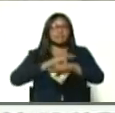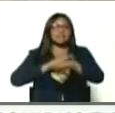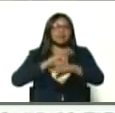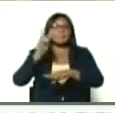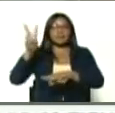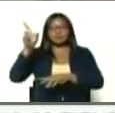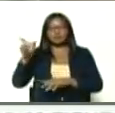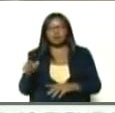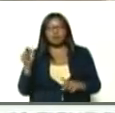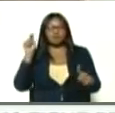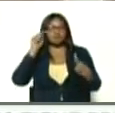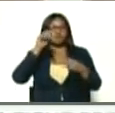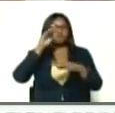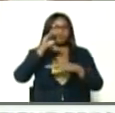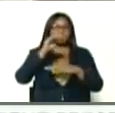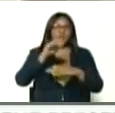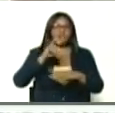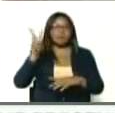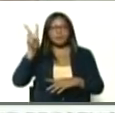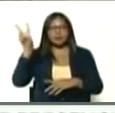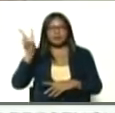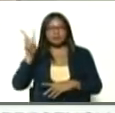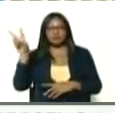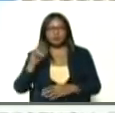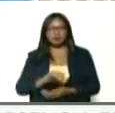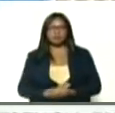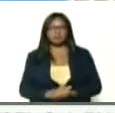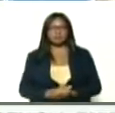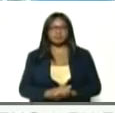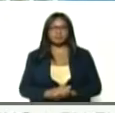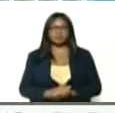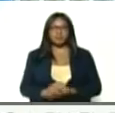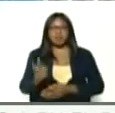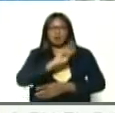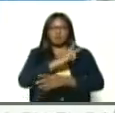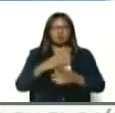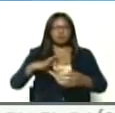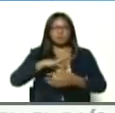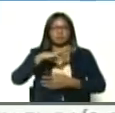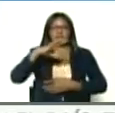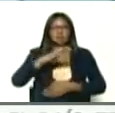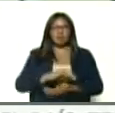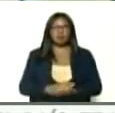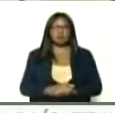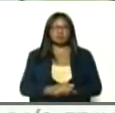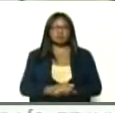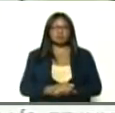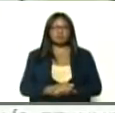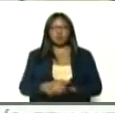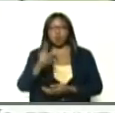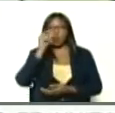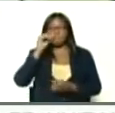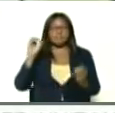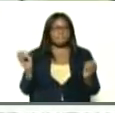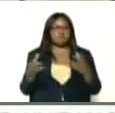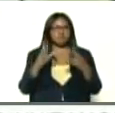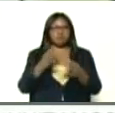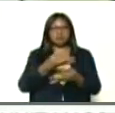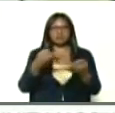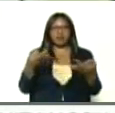venezolano, y más allá de Venezuela, sino el poder espiritual, José Gregorio, es muy milagroso,